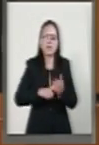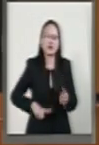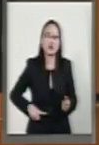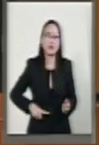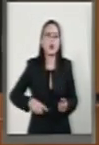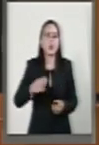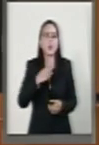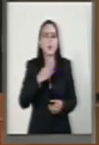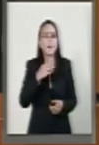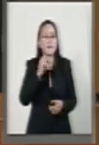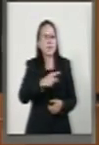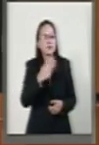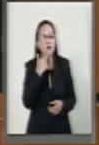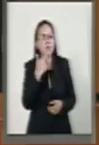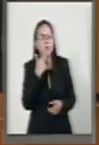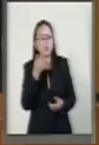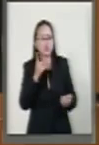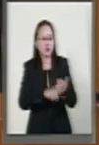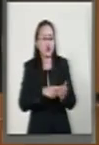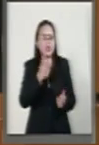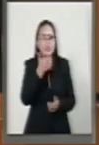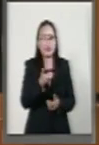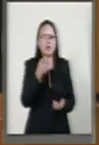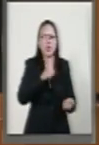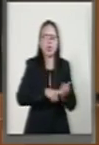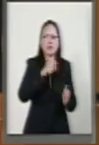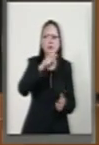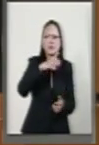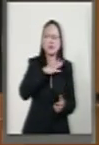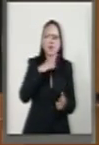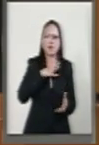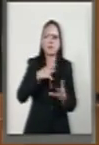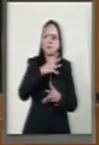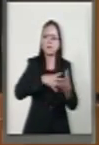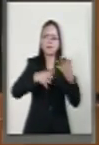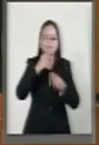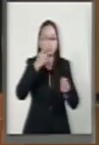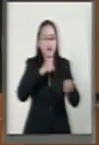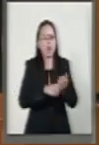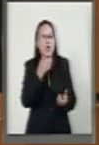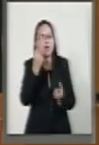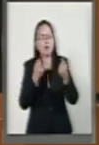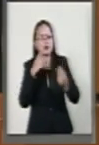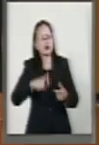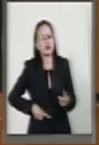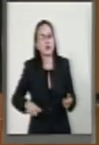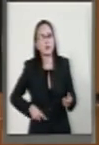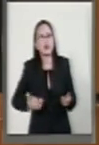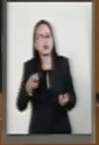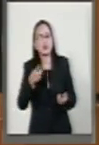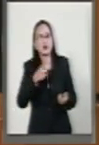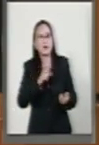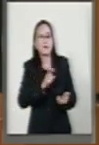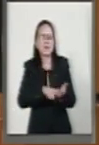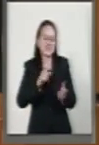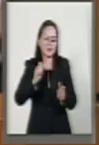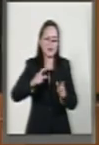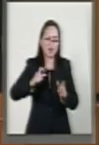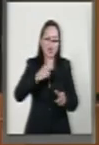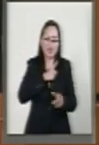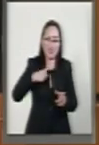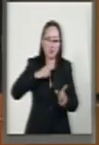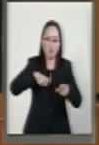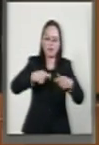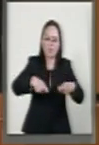buen uso del dinero y las contribuciones de los ciudadanos que en algunas entidades los gobiernos han endeudado a los hijos y nietos